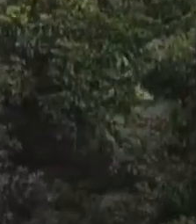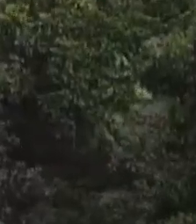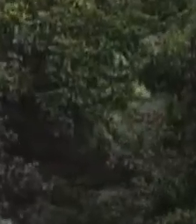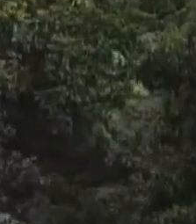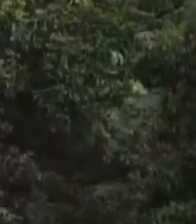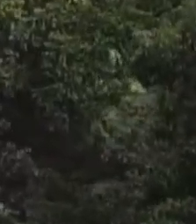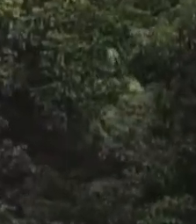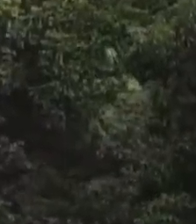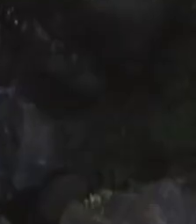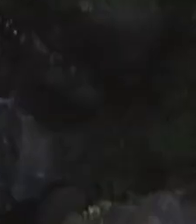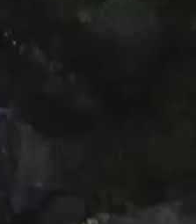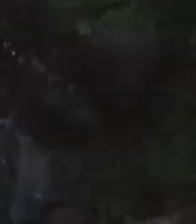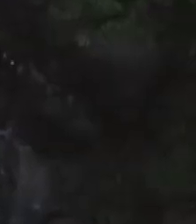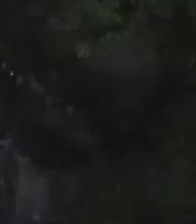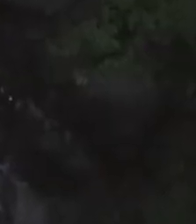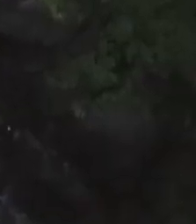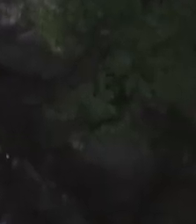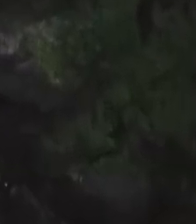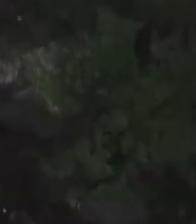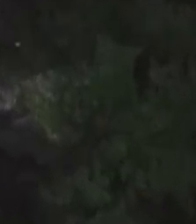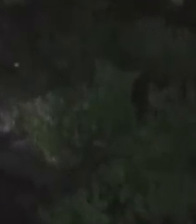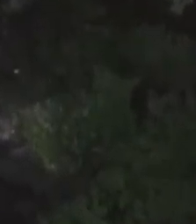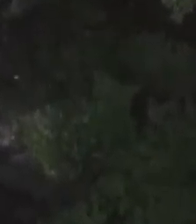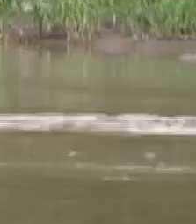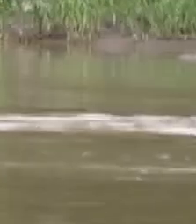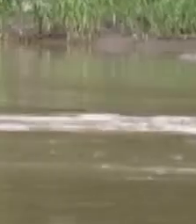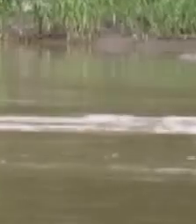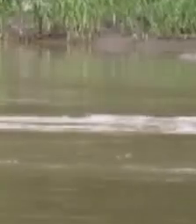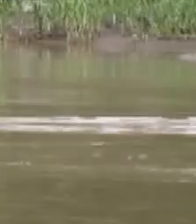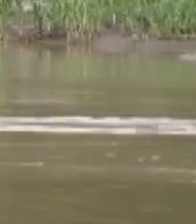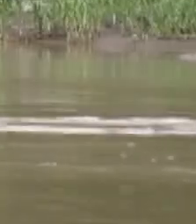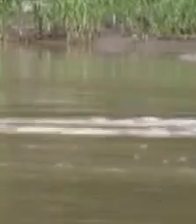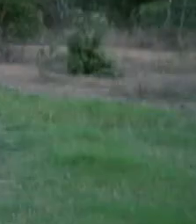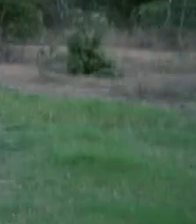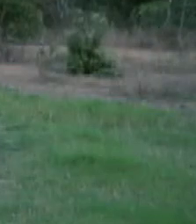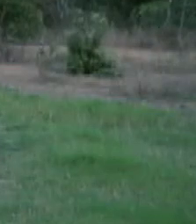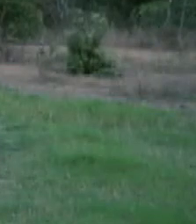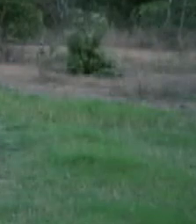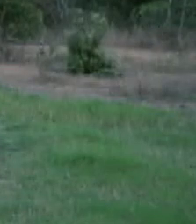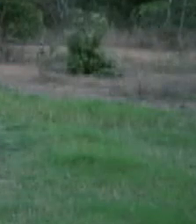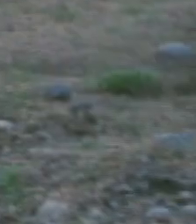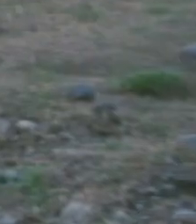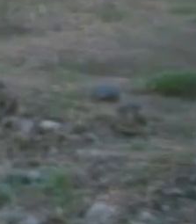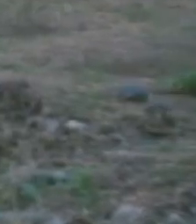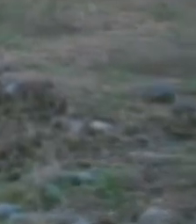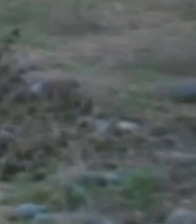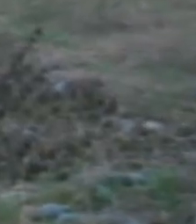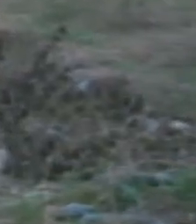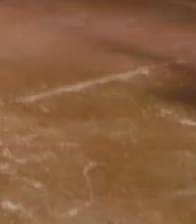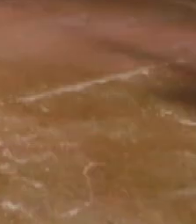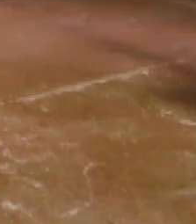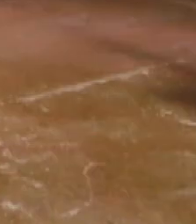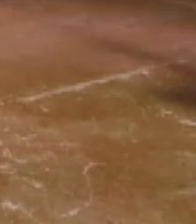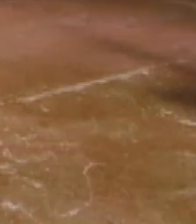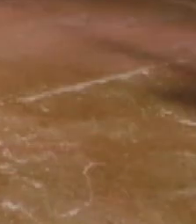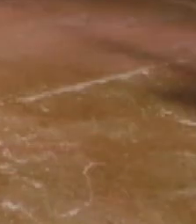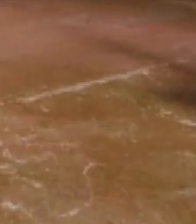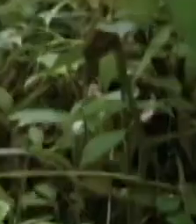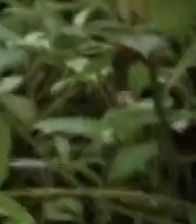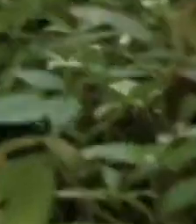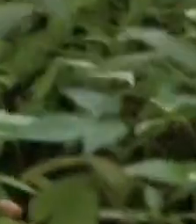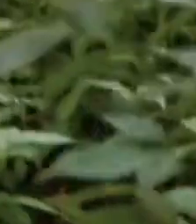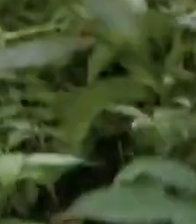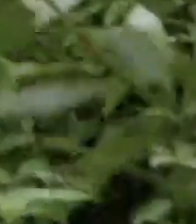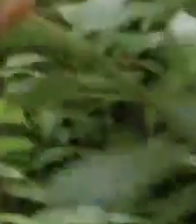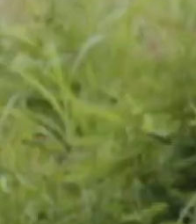Árbol, UNED presenta Guardianes del Bosque, un documental que muestra la lucha del indígena por la defensa